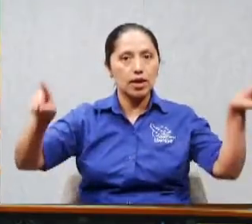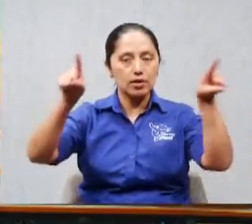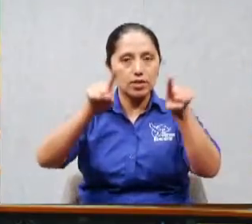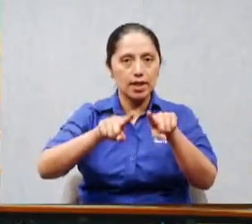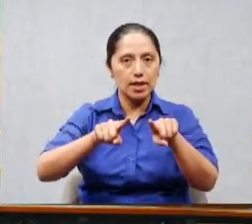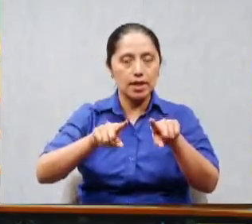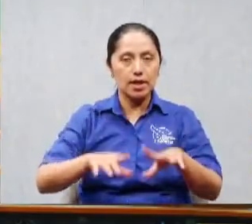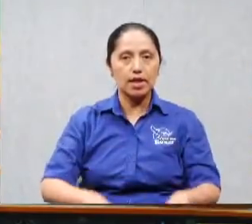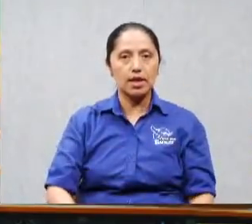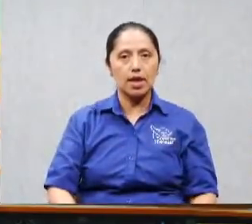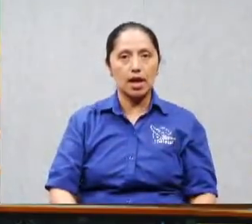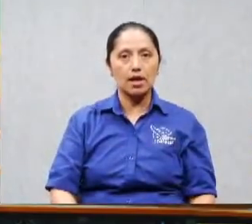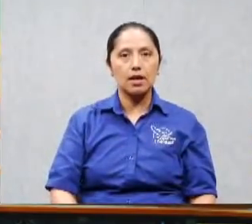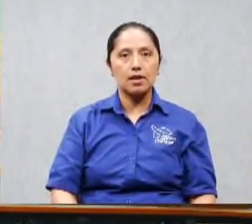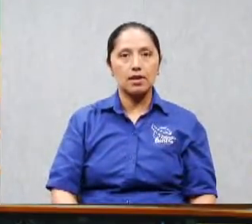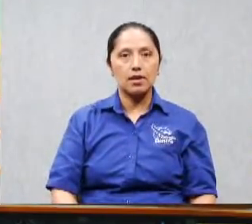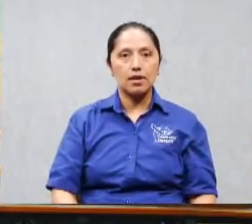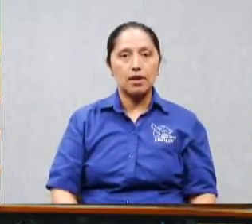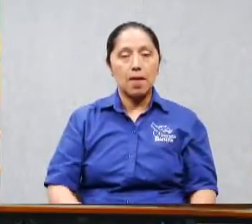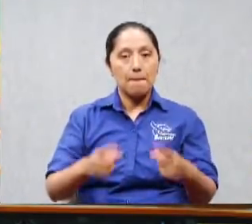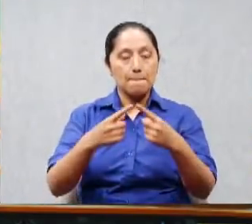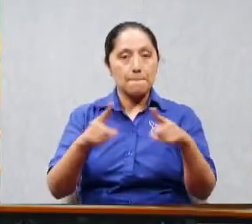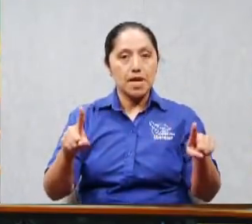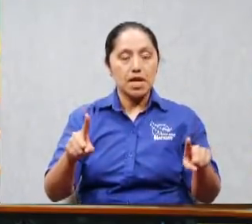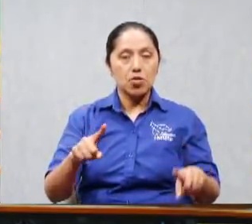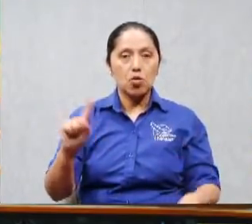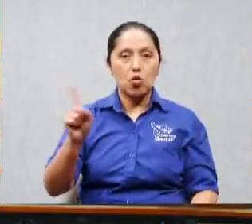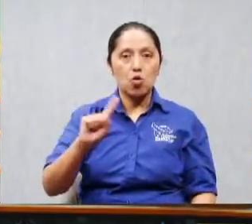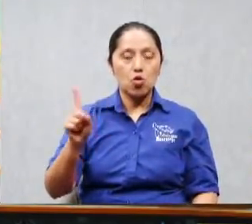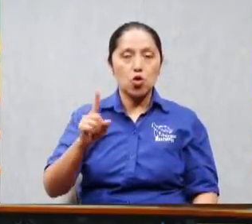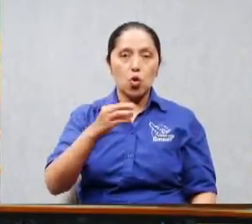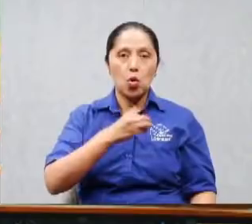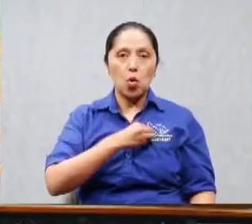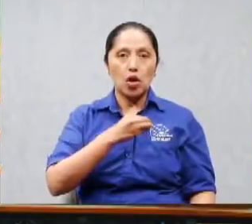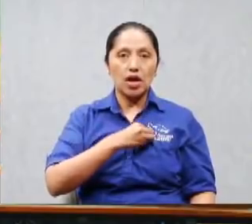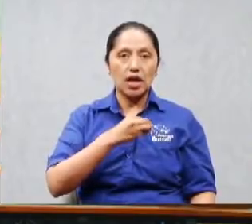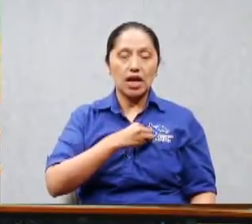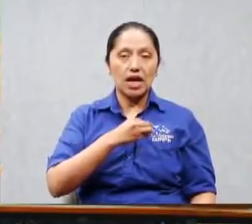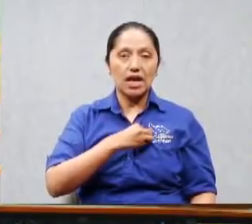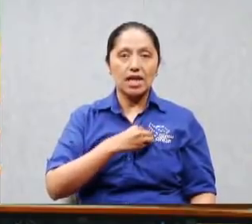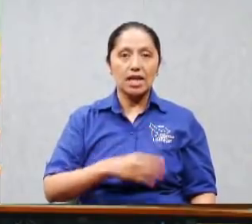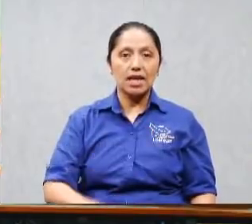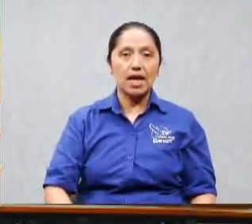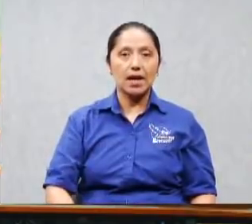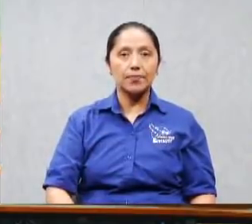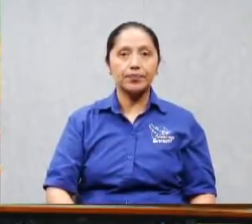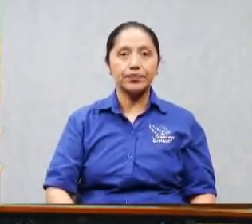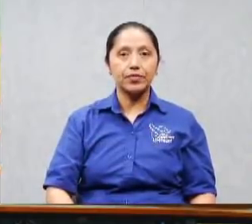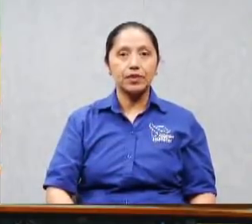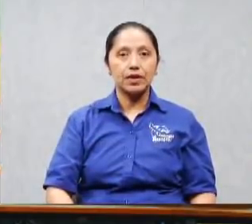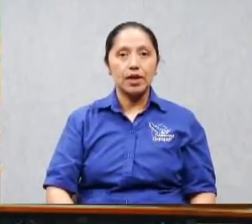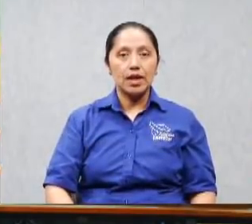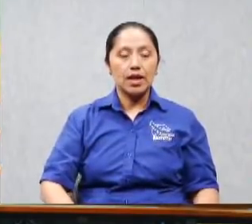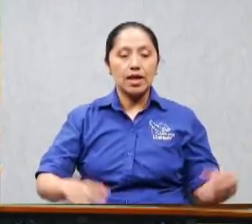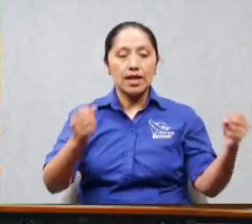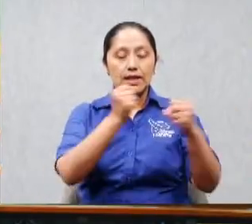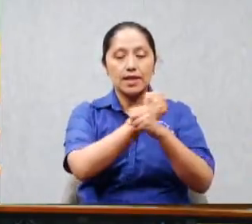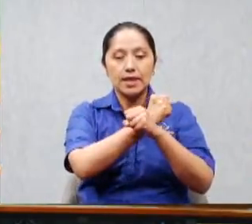pensamientos religiosos y por eso no puede instalar los pensamientos divinos